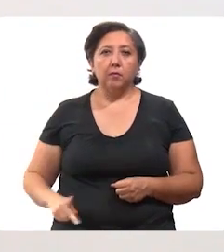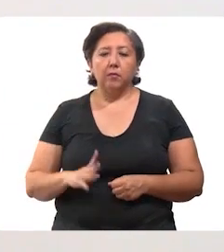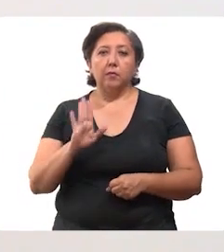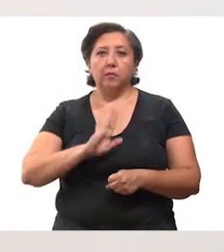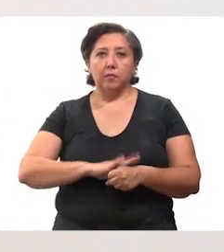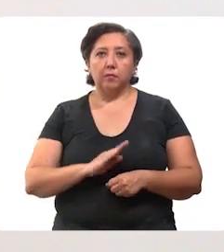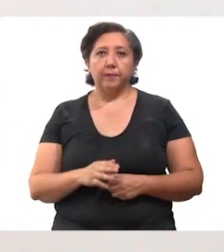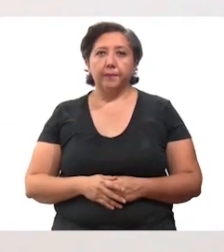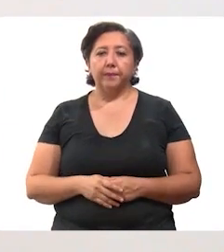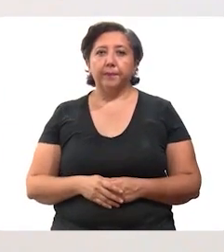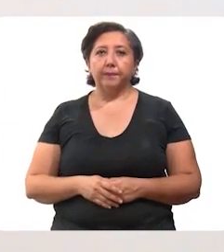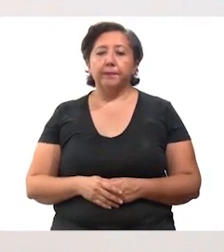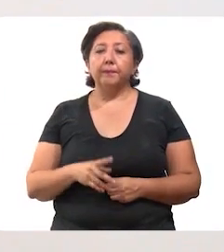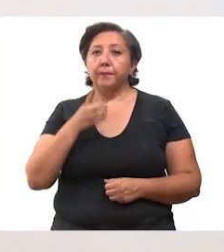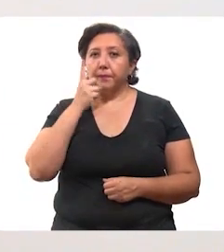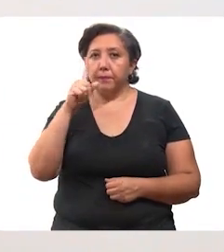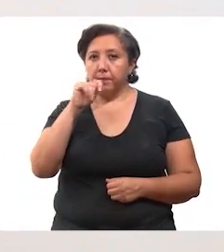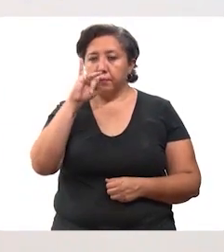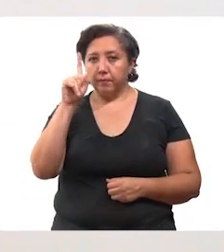más del interior del estado.